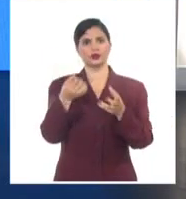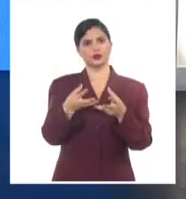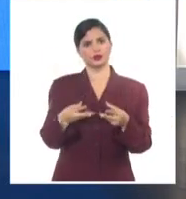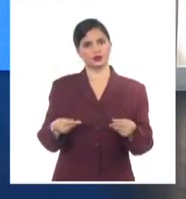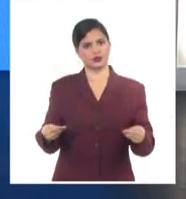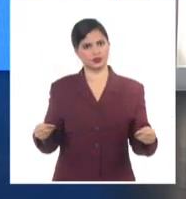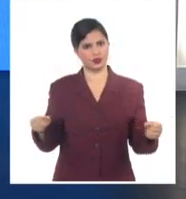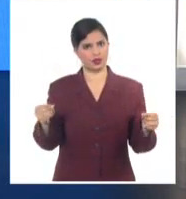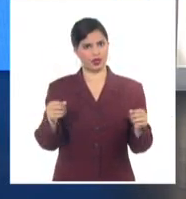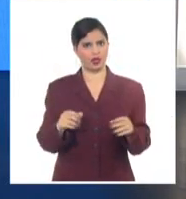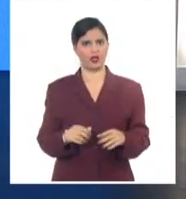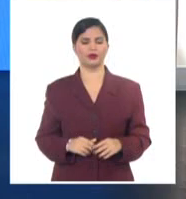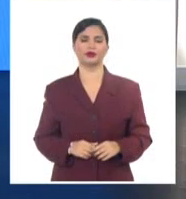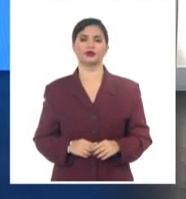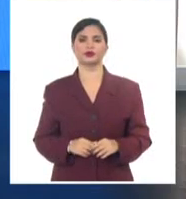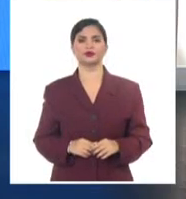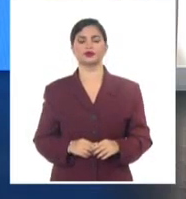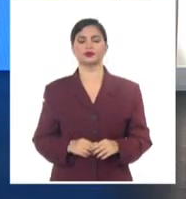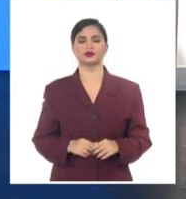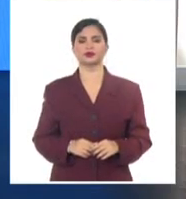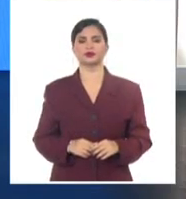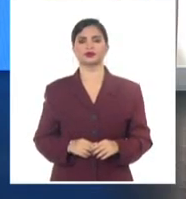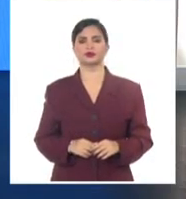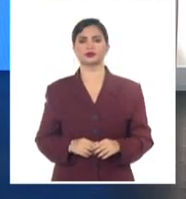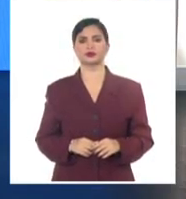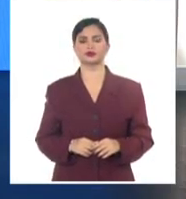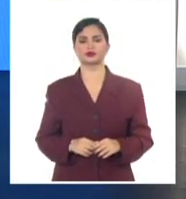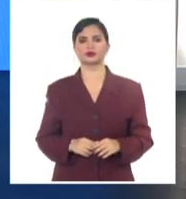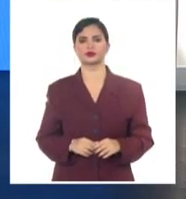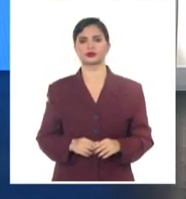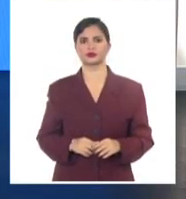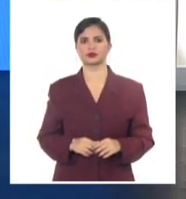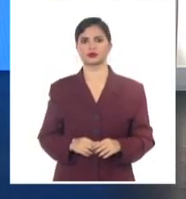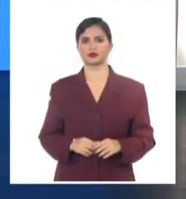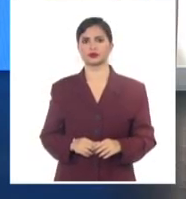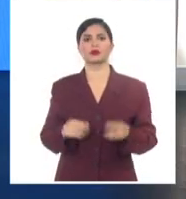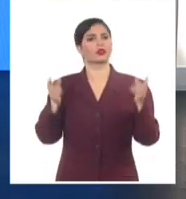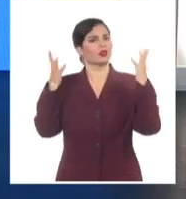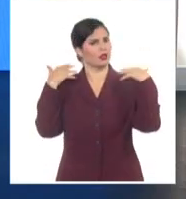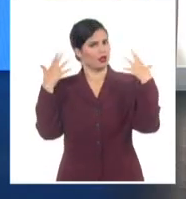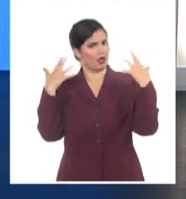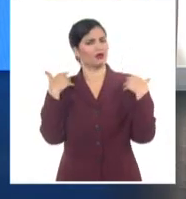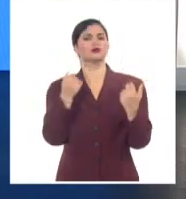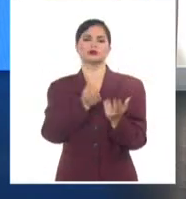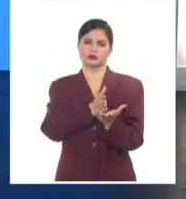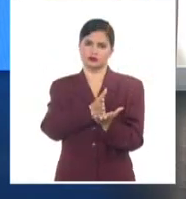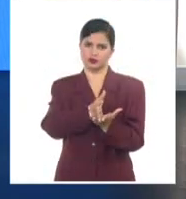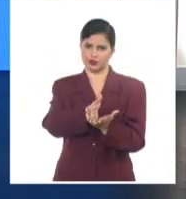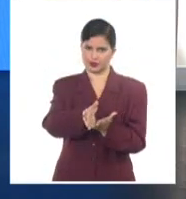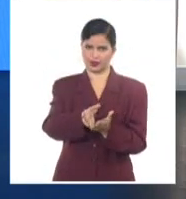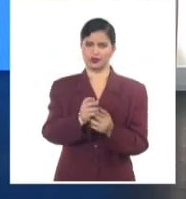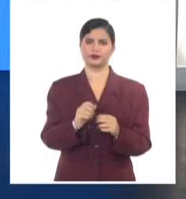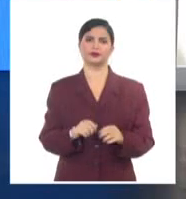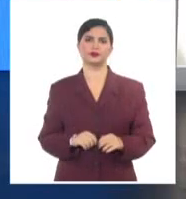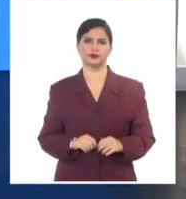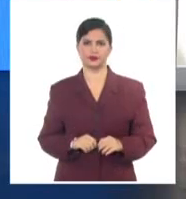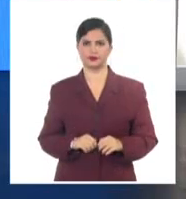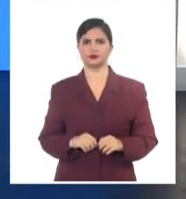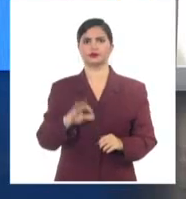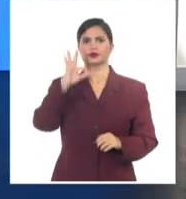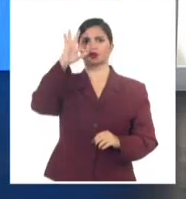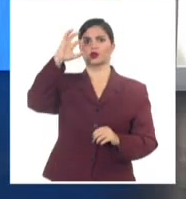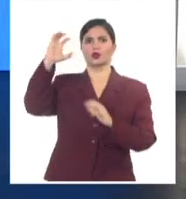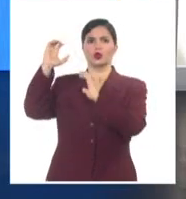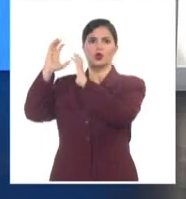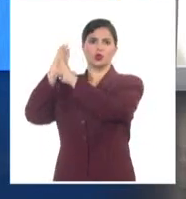costeras refresque un poco las temperaturas durante la tarde, pero que en zonas del interior se mantenga bastante elevadas los valores de sensación térmica. Y en el occidente, les decía,